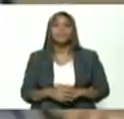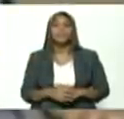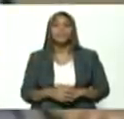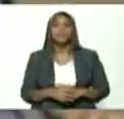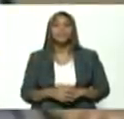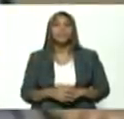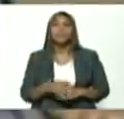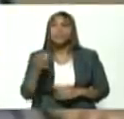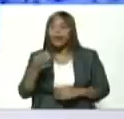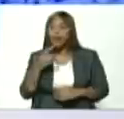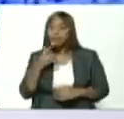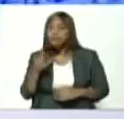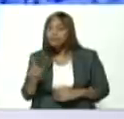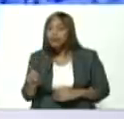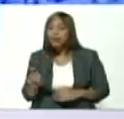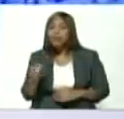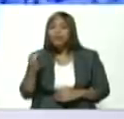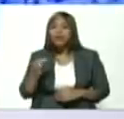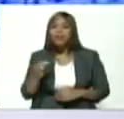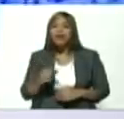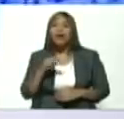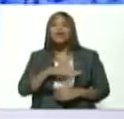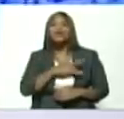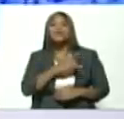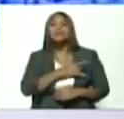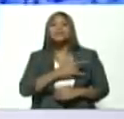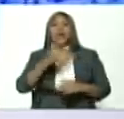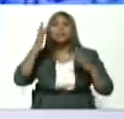una universidad de altos quilates